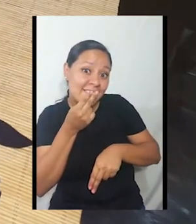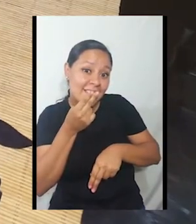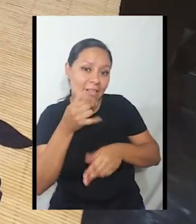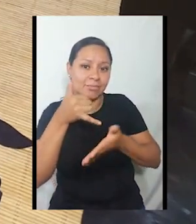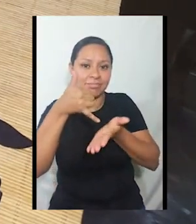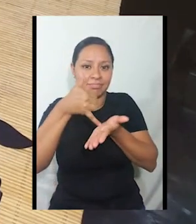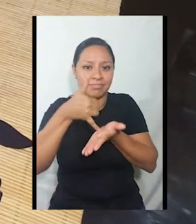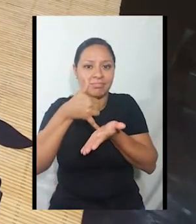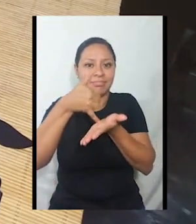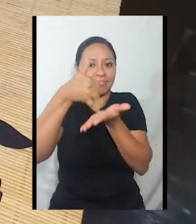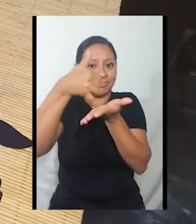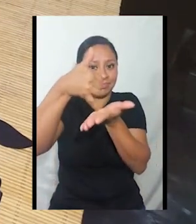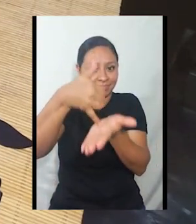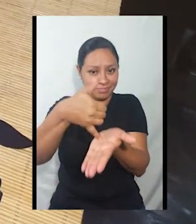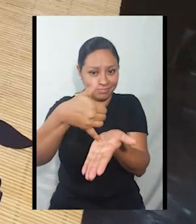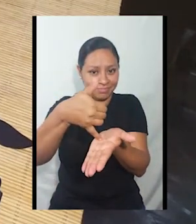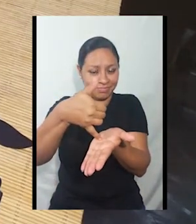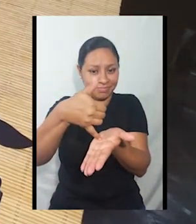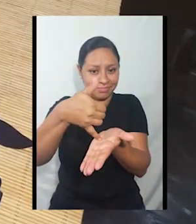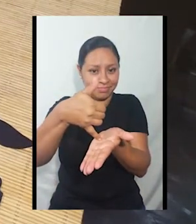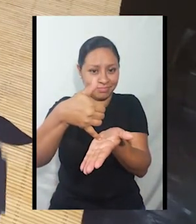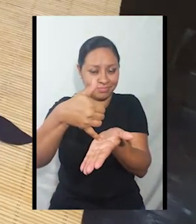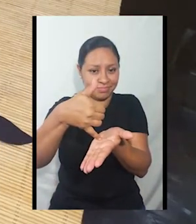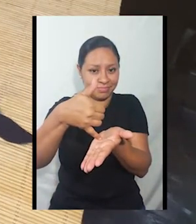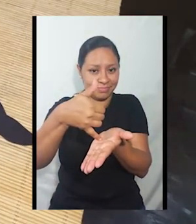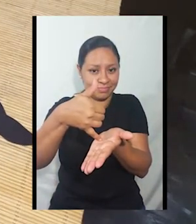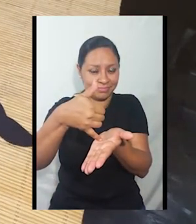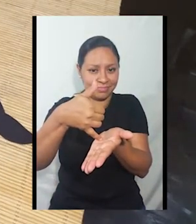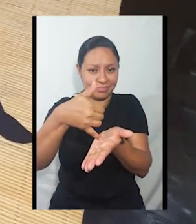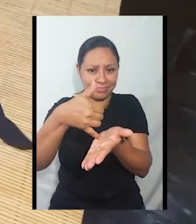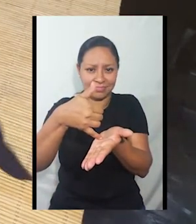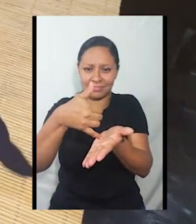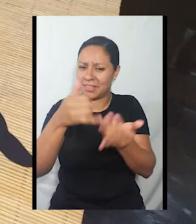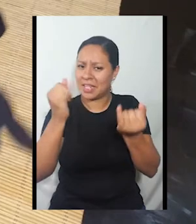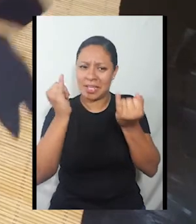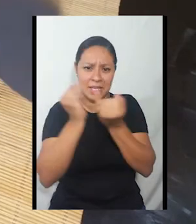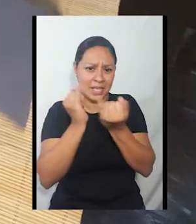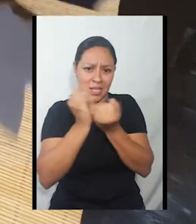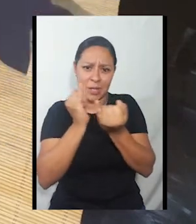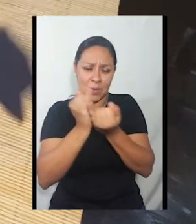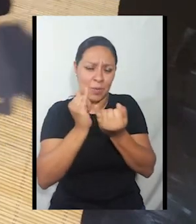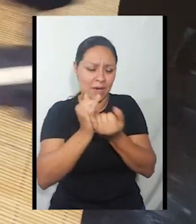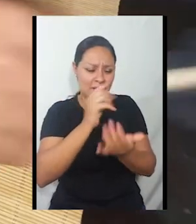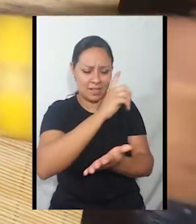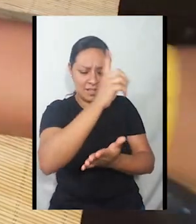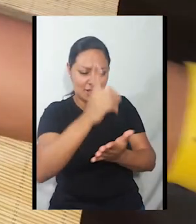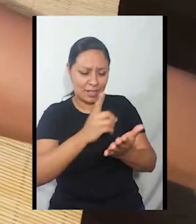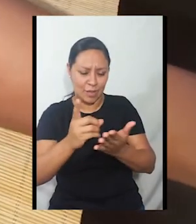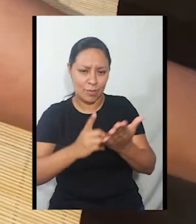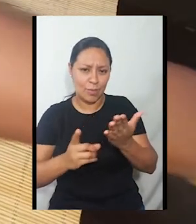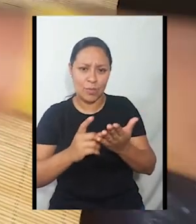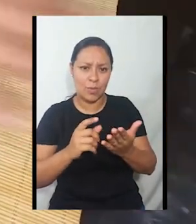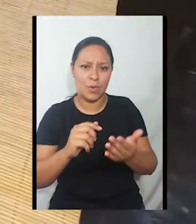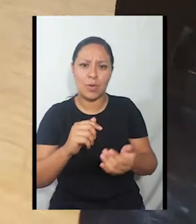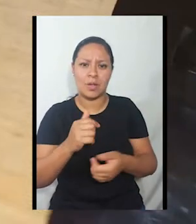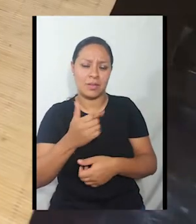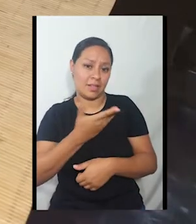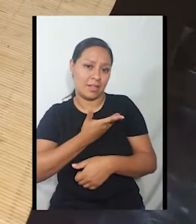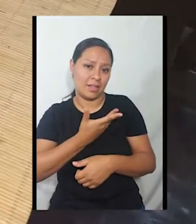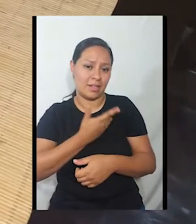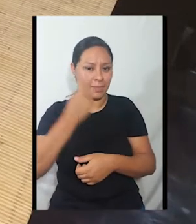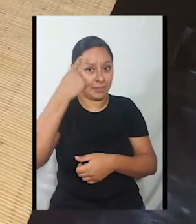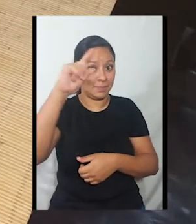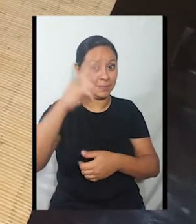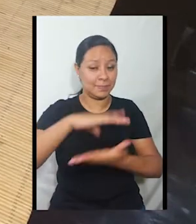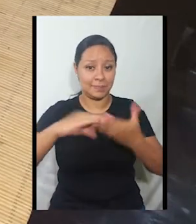y así haremos con cada figura que nosotros tengamos para nuestra historia. Ahora, vamos a despejar